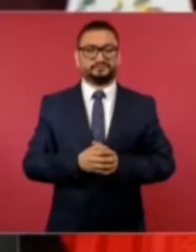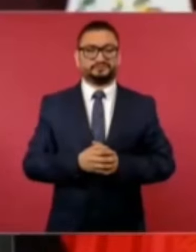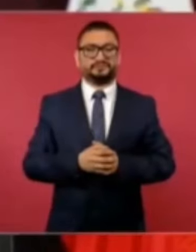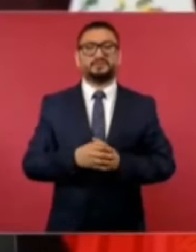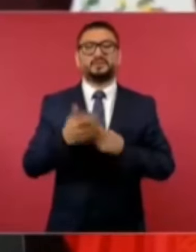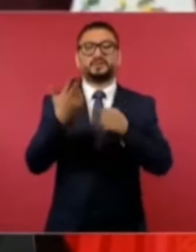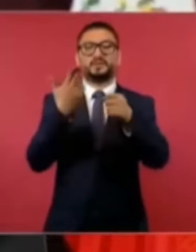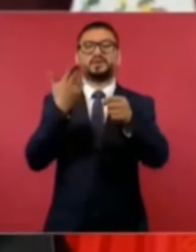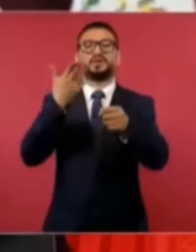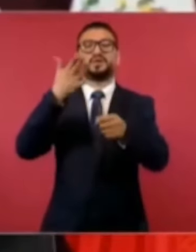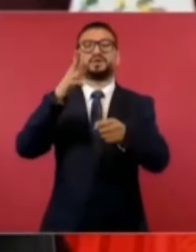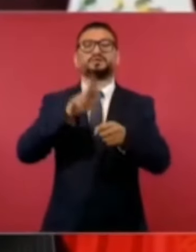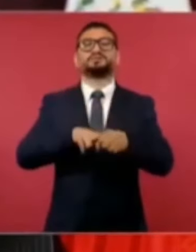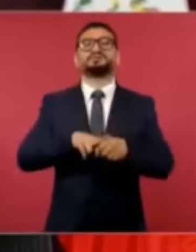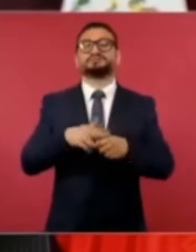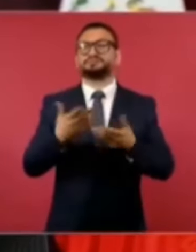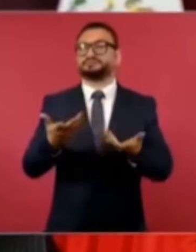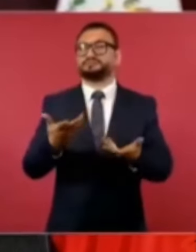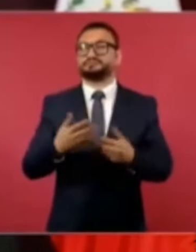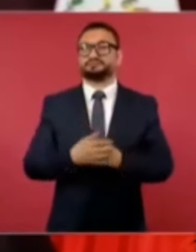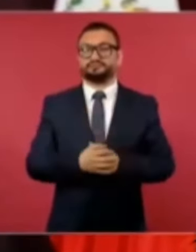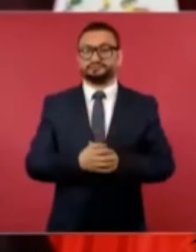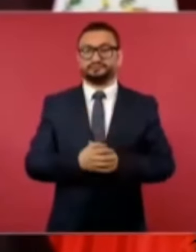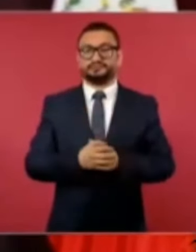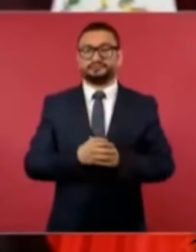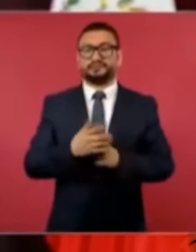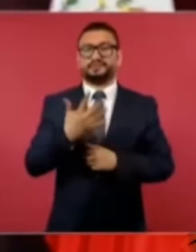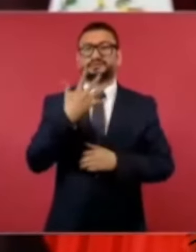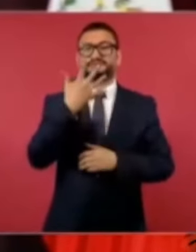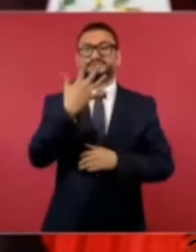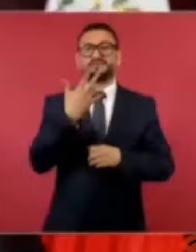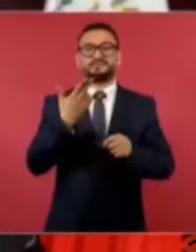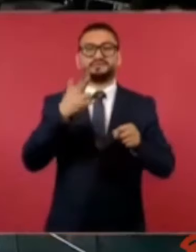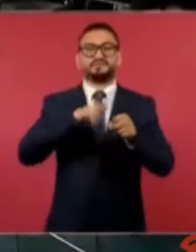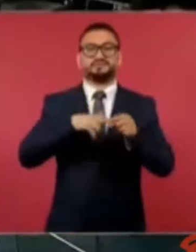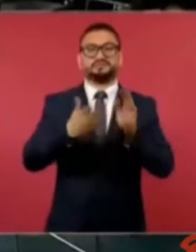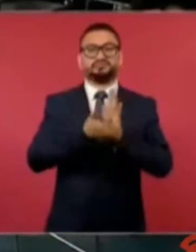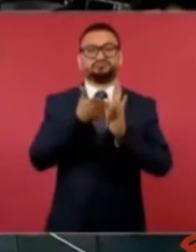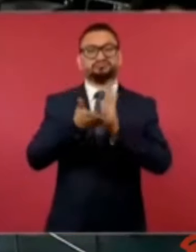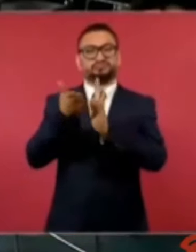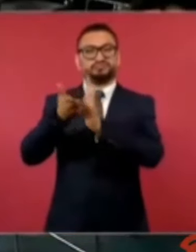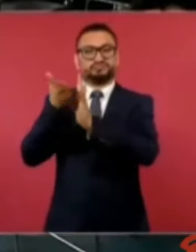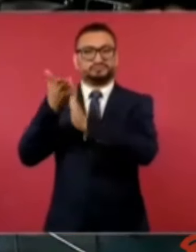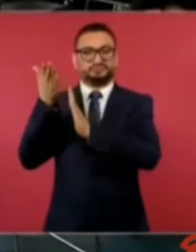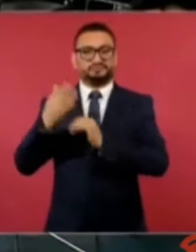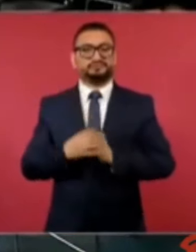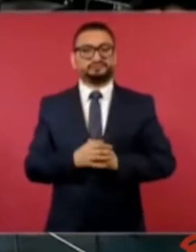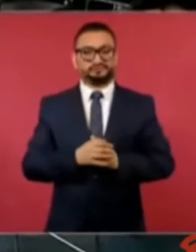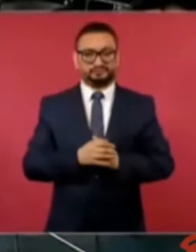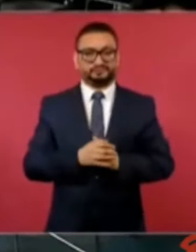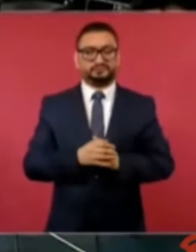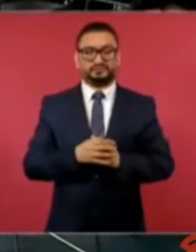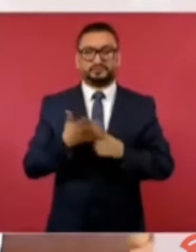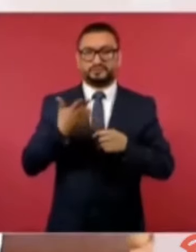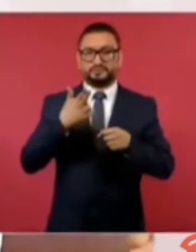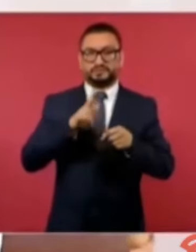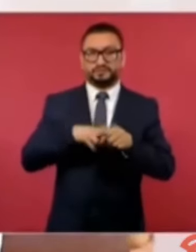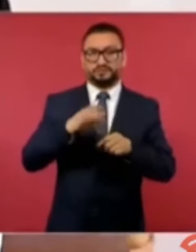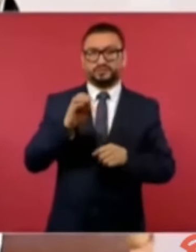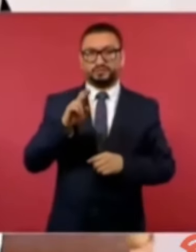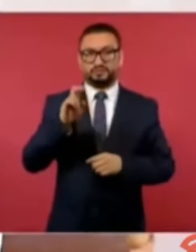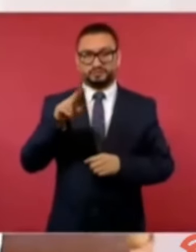hospitales están haciendo cinco hospitales el hospital Orán